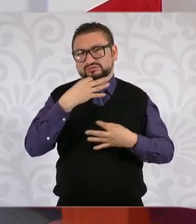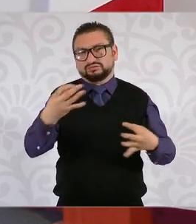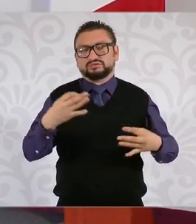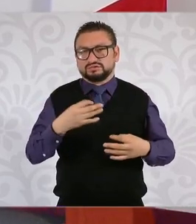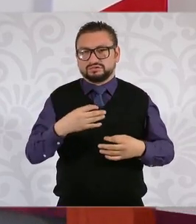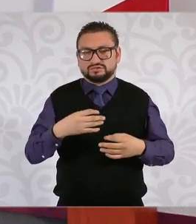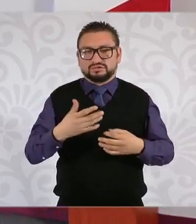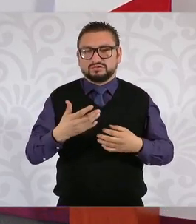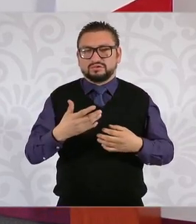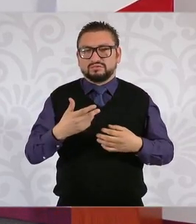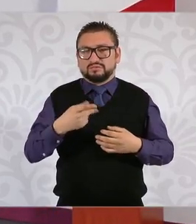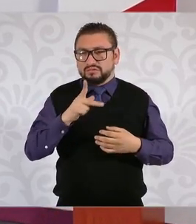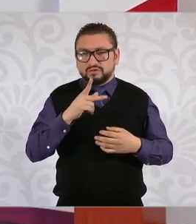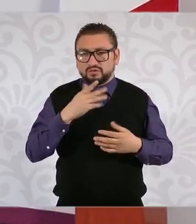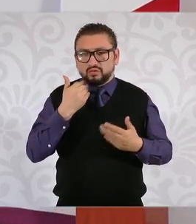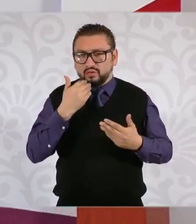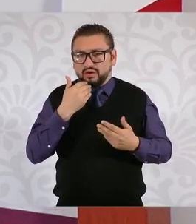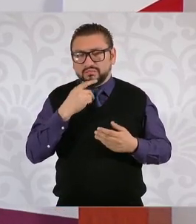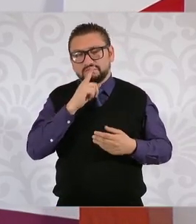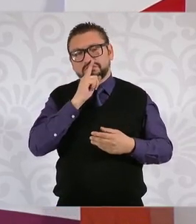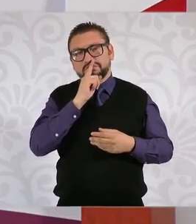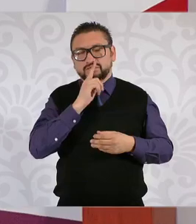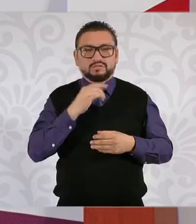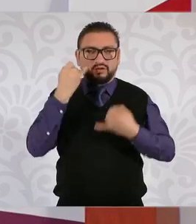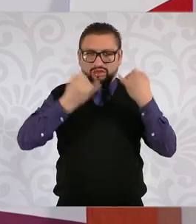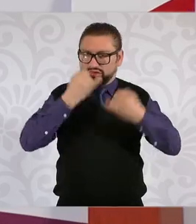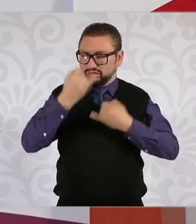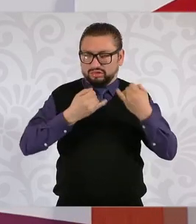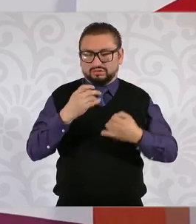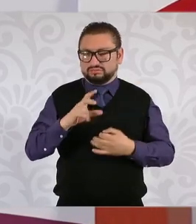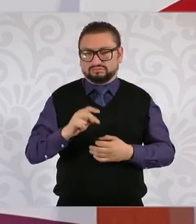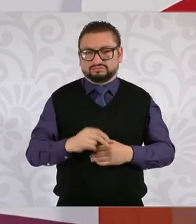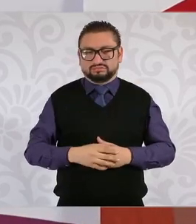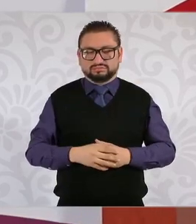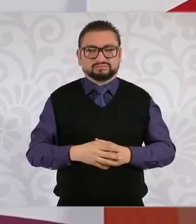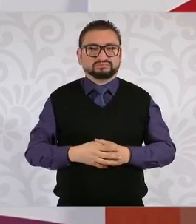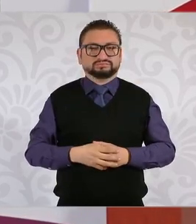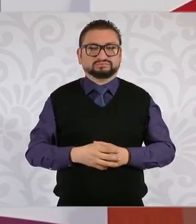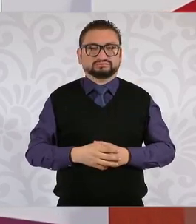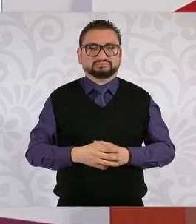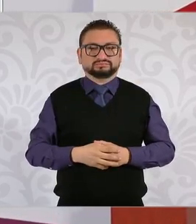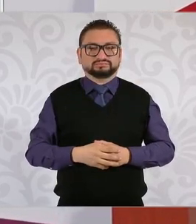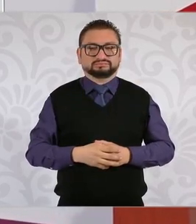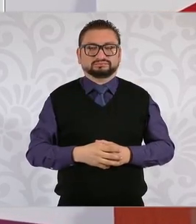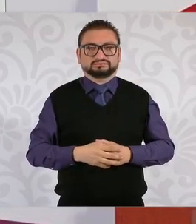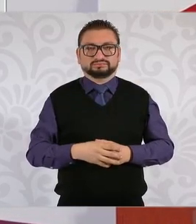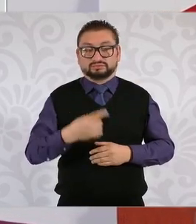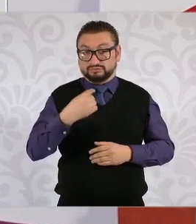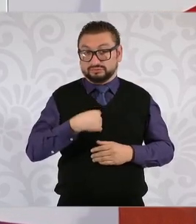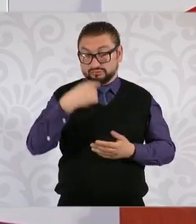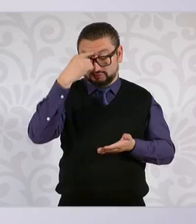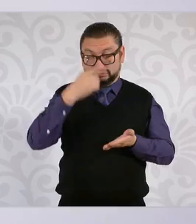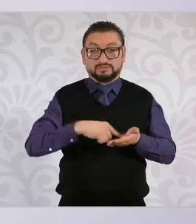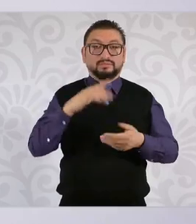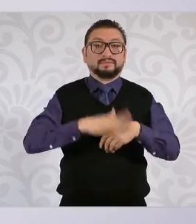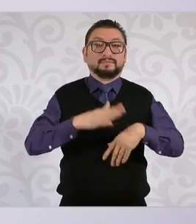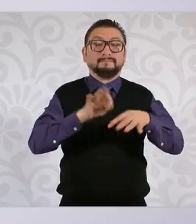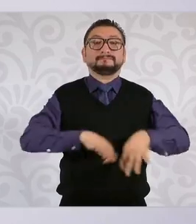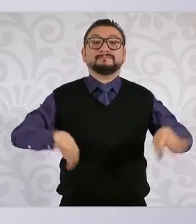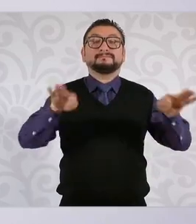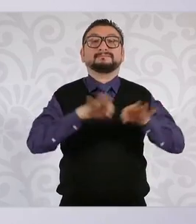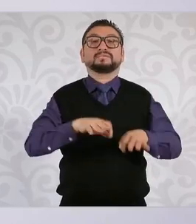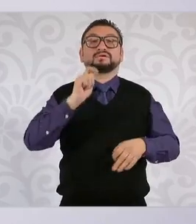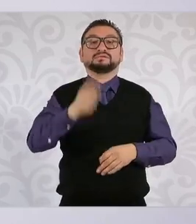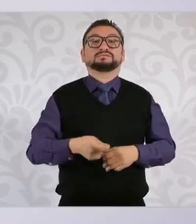si no, también que se deje de especular sobre esto. Lo que es, creo yo, más importante es el